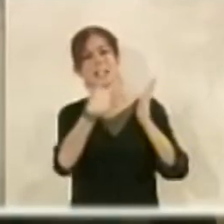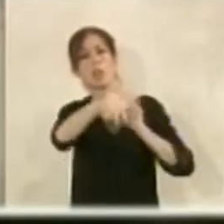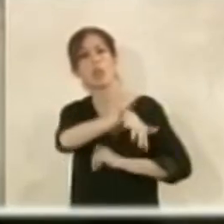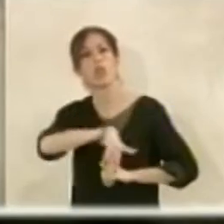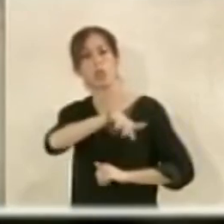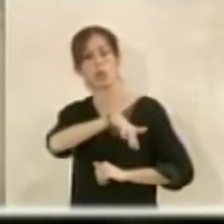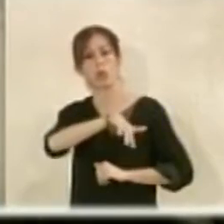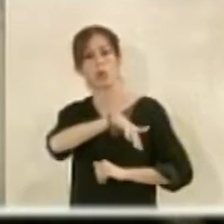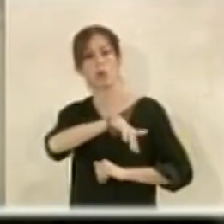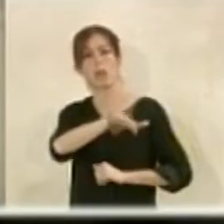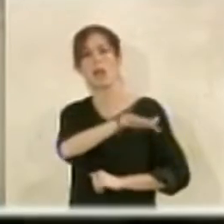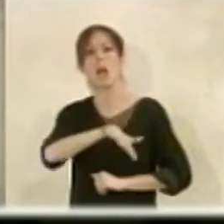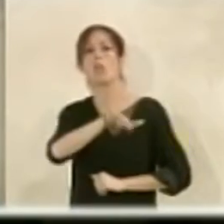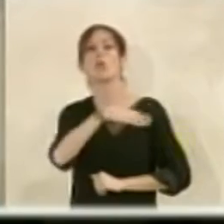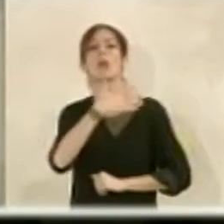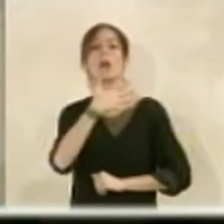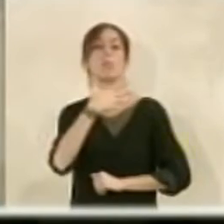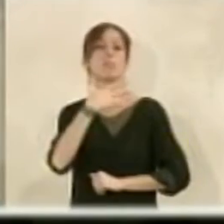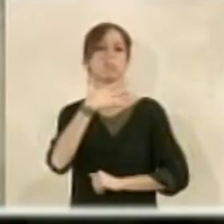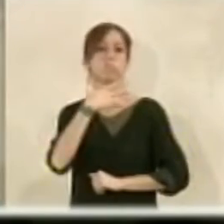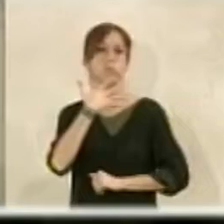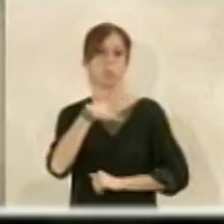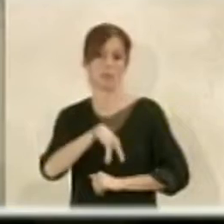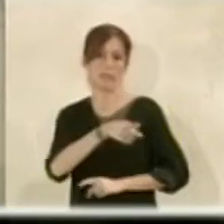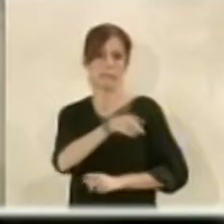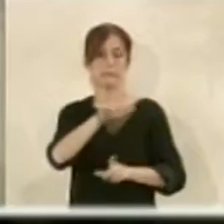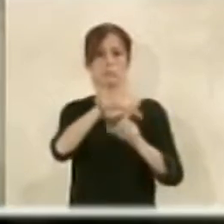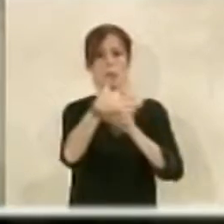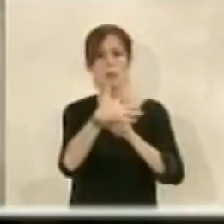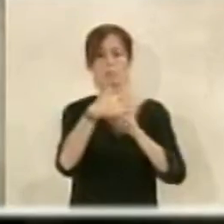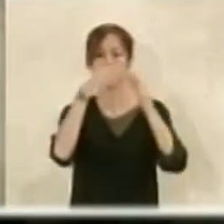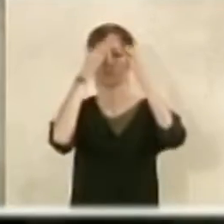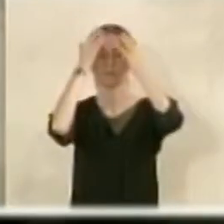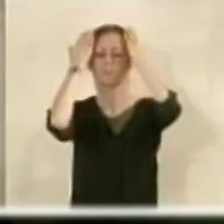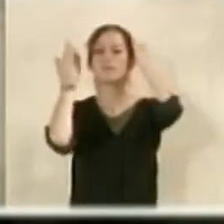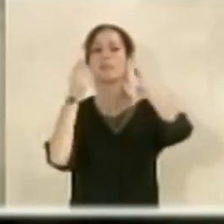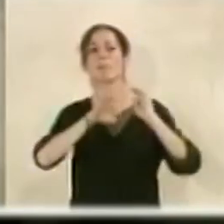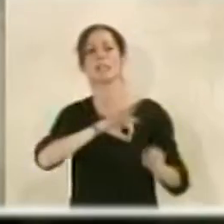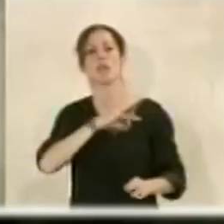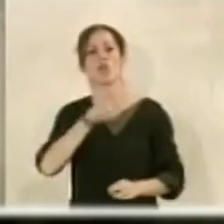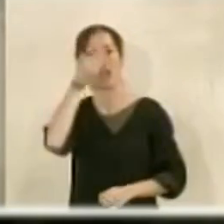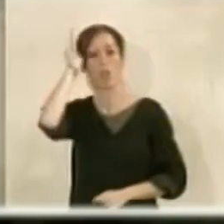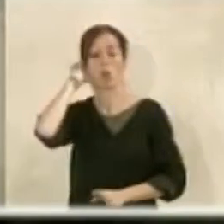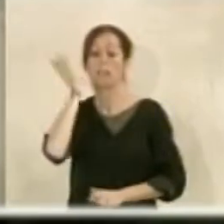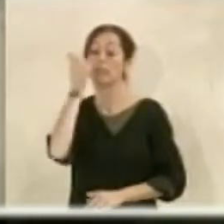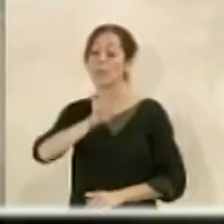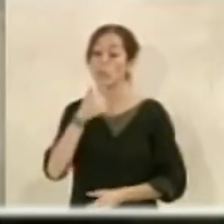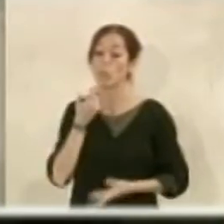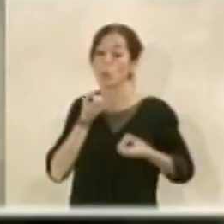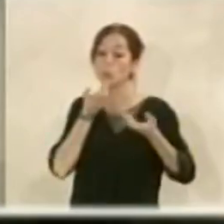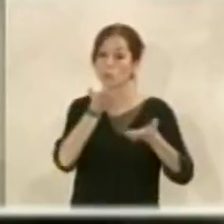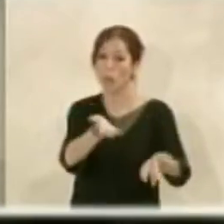zona era susceptible de esta situación pero también señor Cazorla decirle que esto se derribó